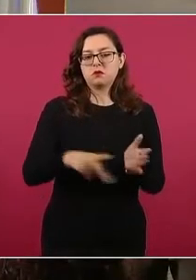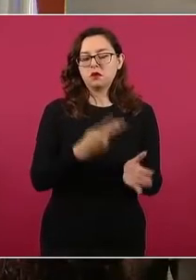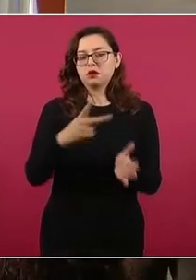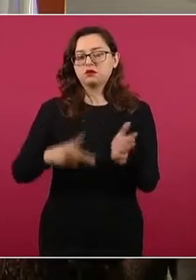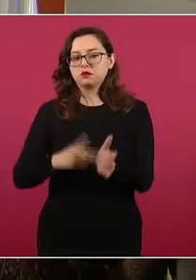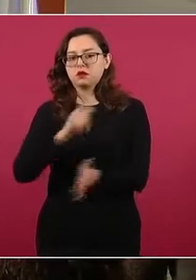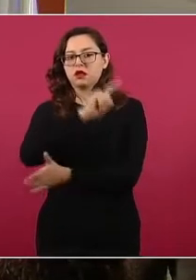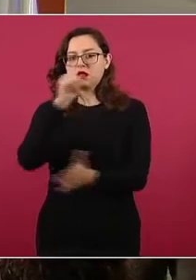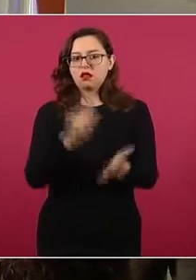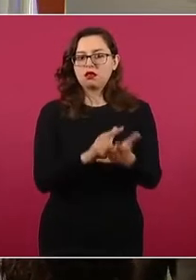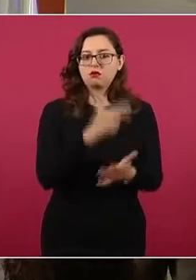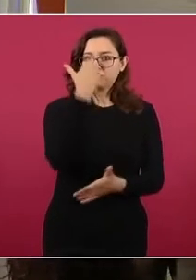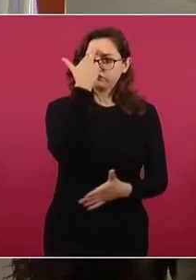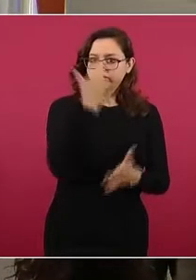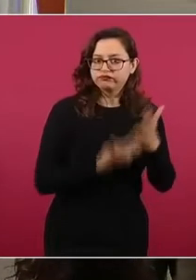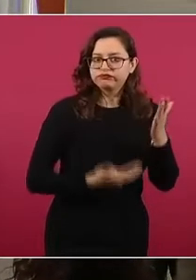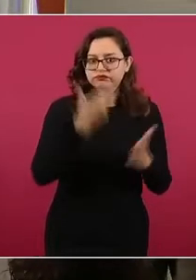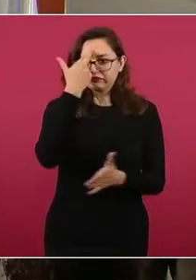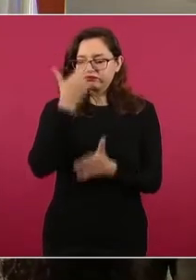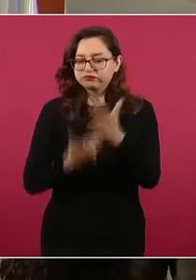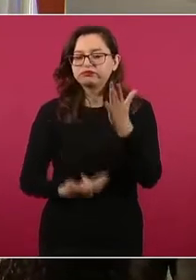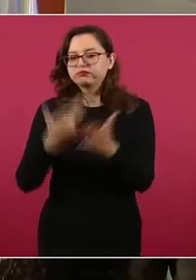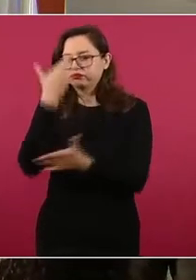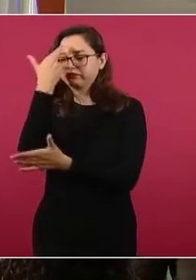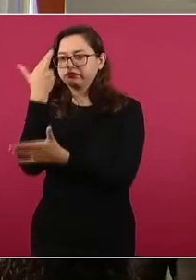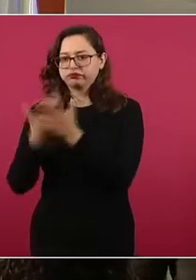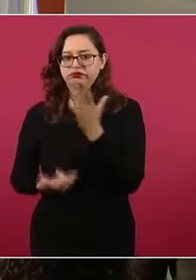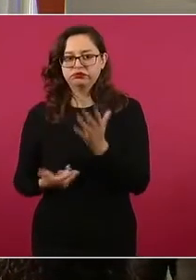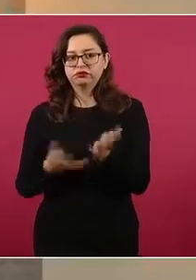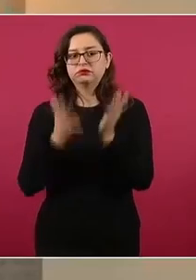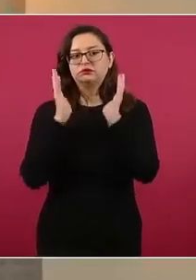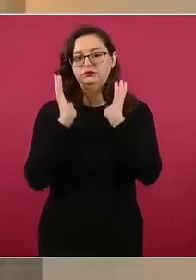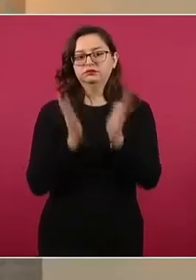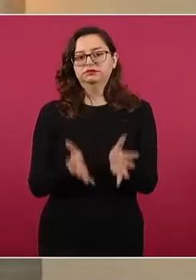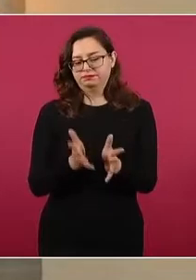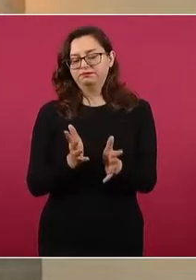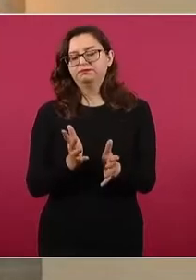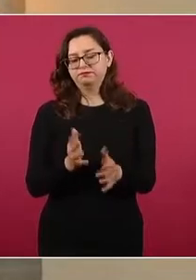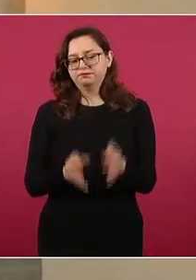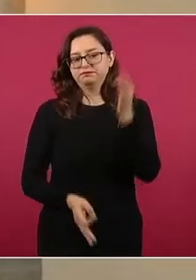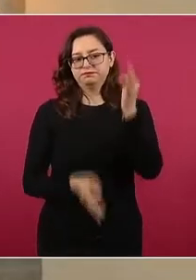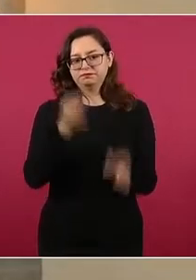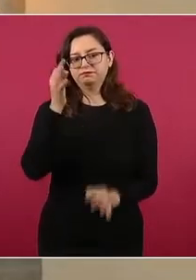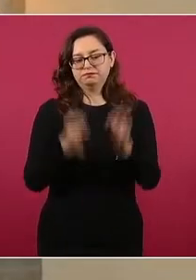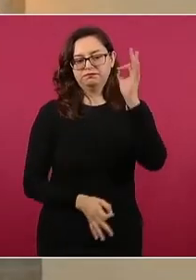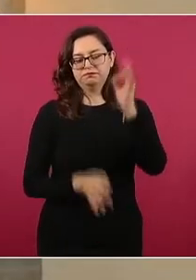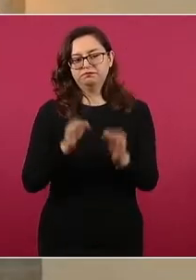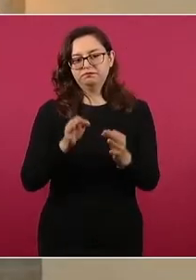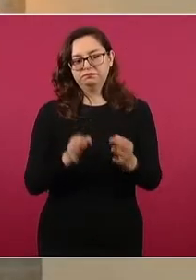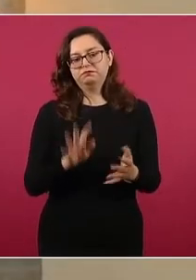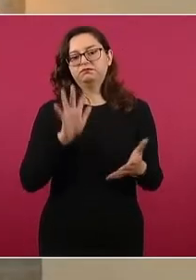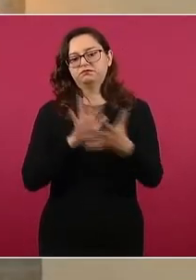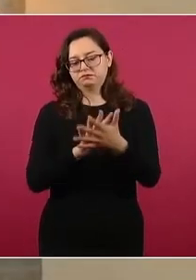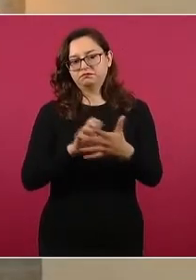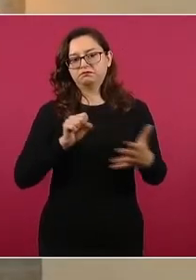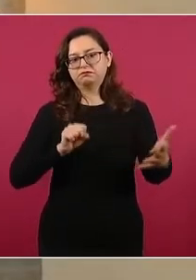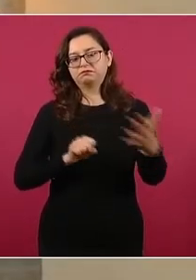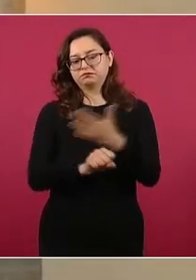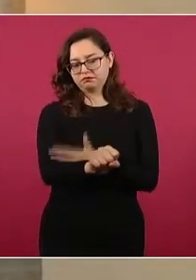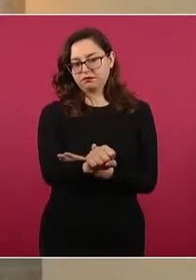Informar que se llevó a cabo la audiencia de imputación y quedó vinculado a proceso